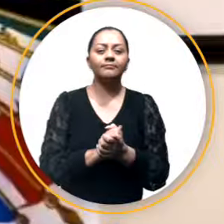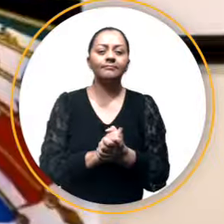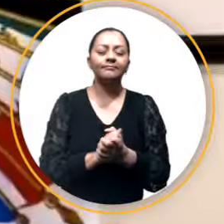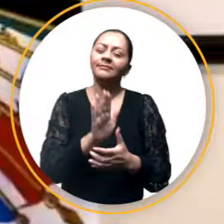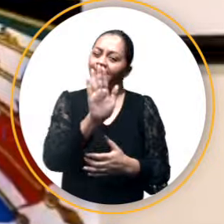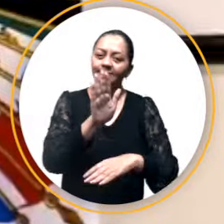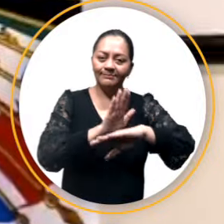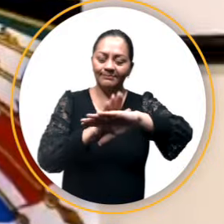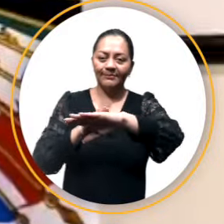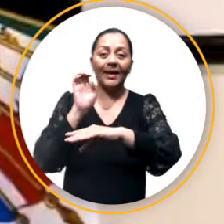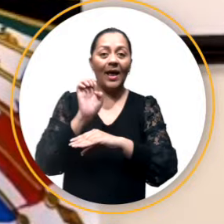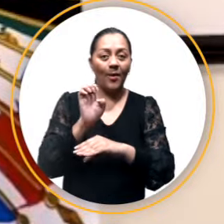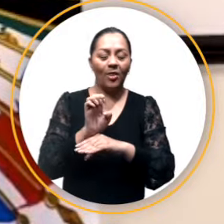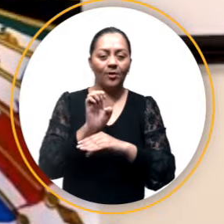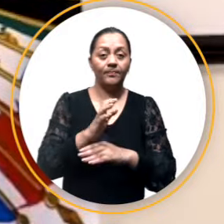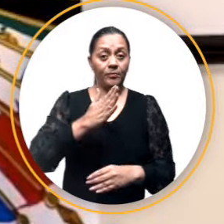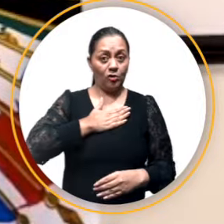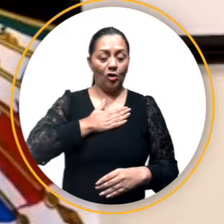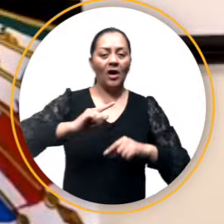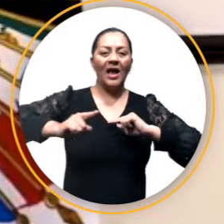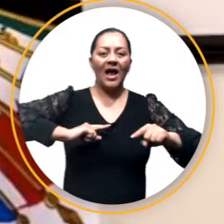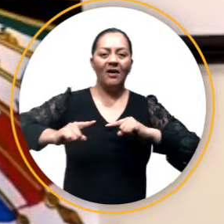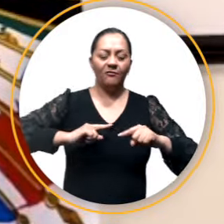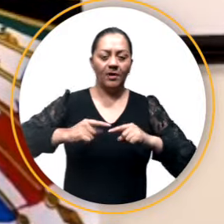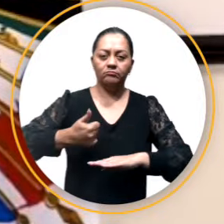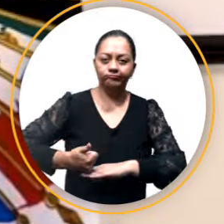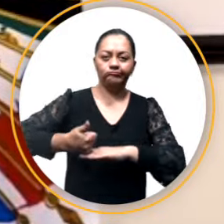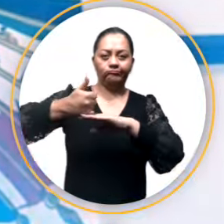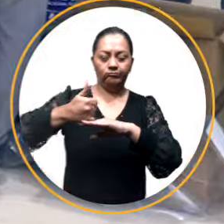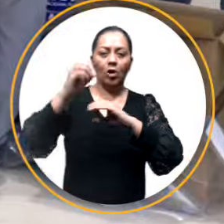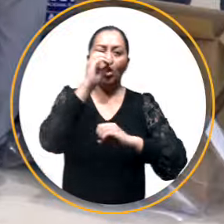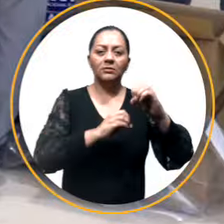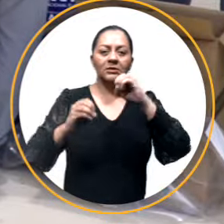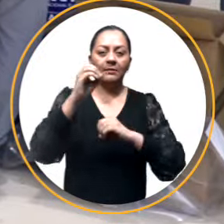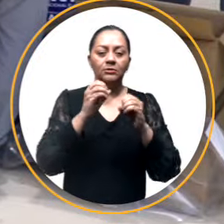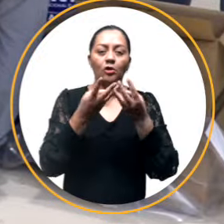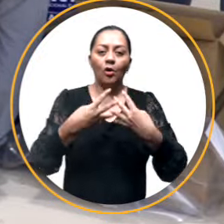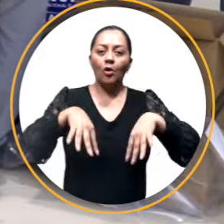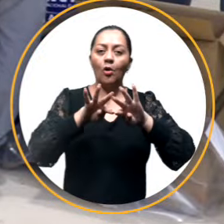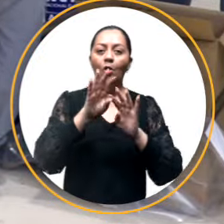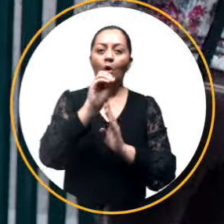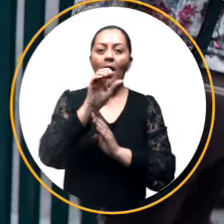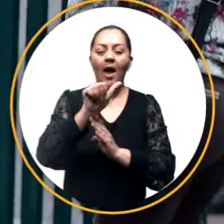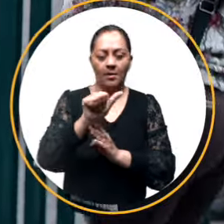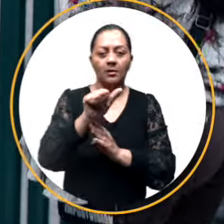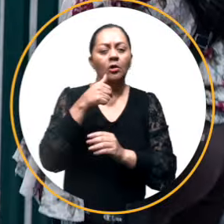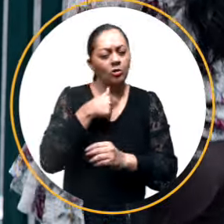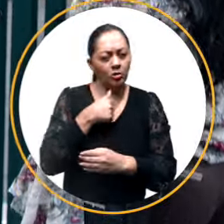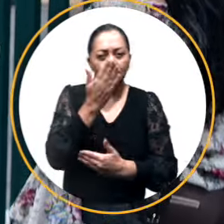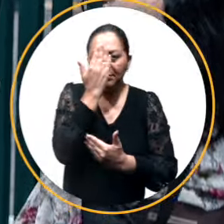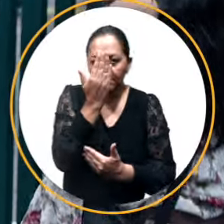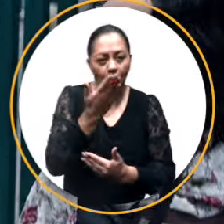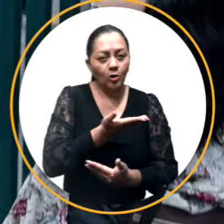Ecuatorianas y ecuatorianos, como jefe de la Misión de Observación Electoral de la OEA en Ecuador, saludo